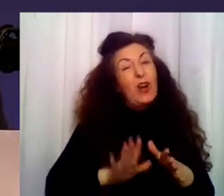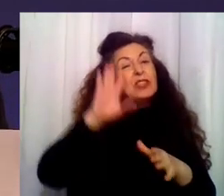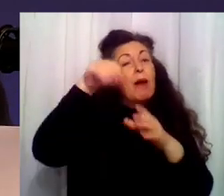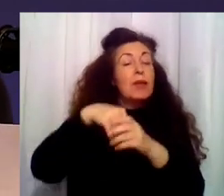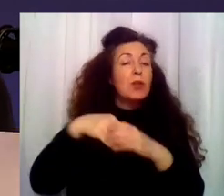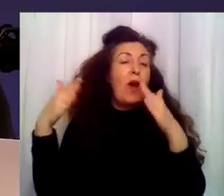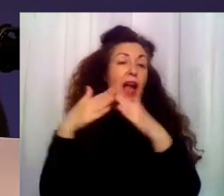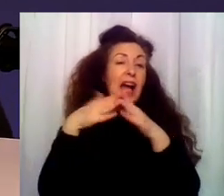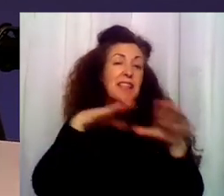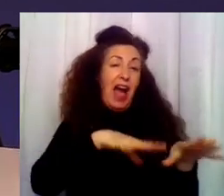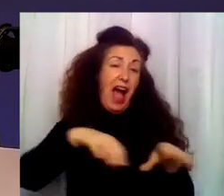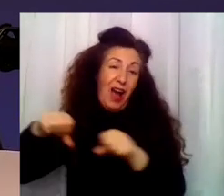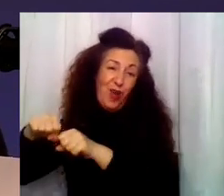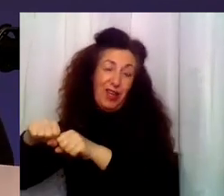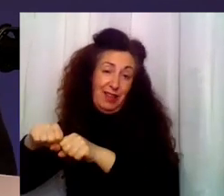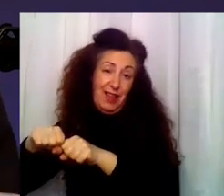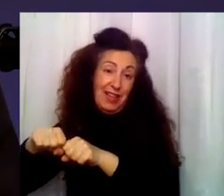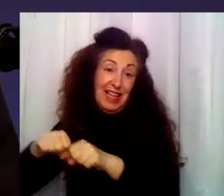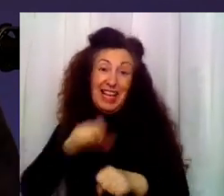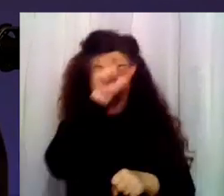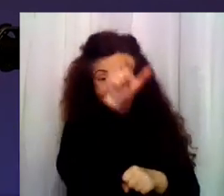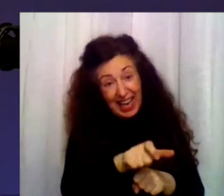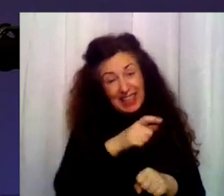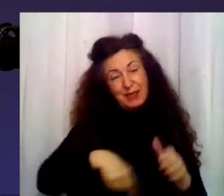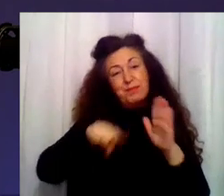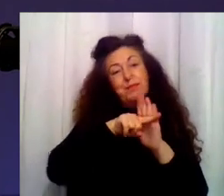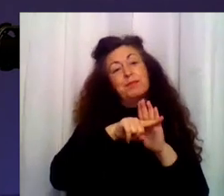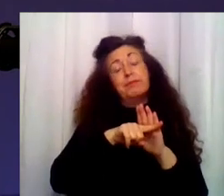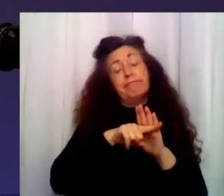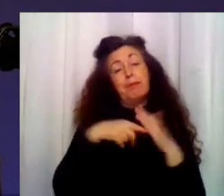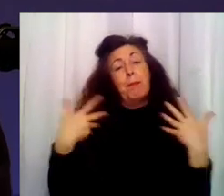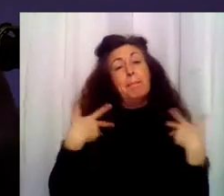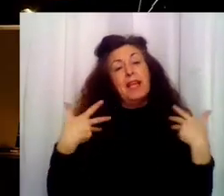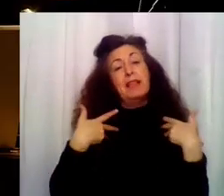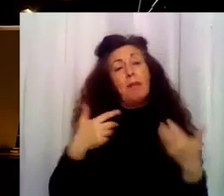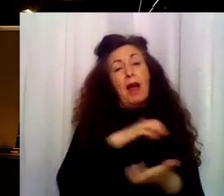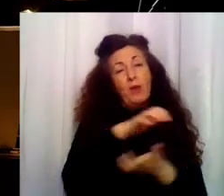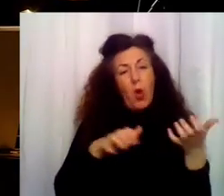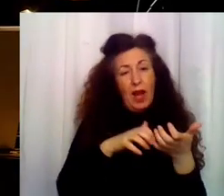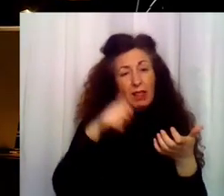Con esta muerte ya son 60 las víctimas de la violencia de género en lo que va de...